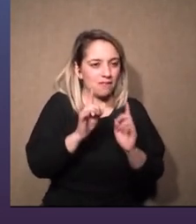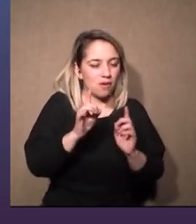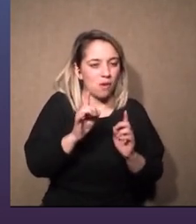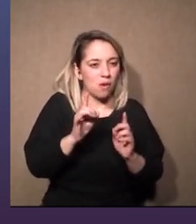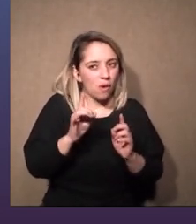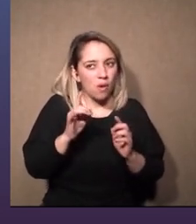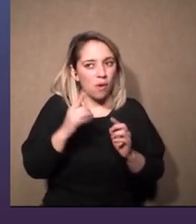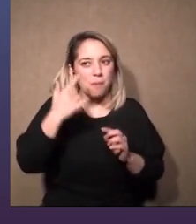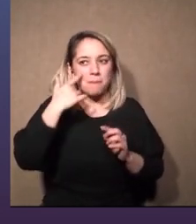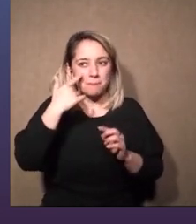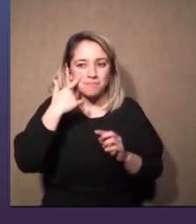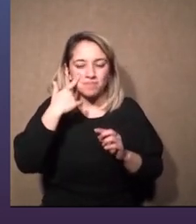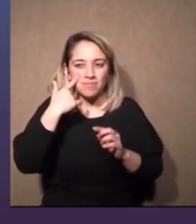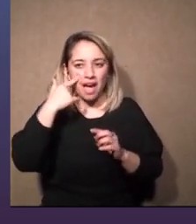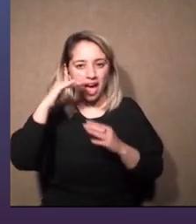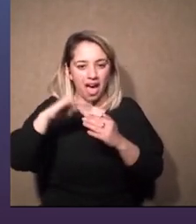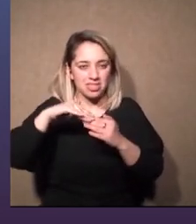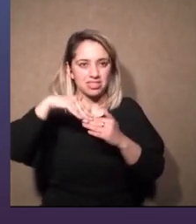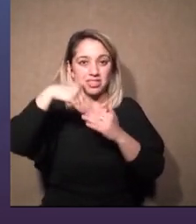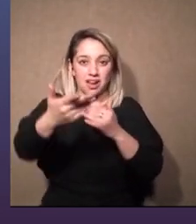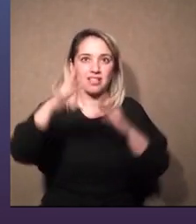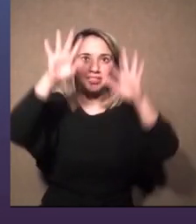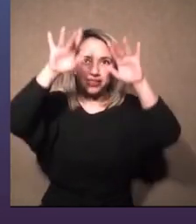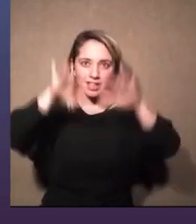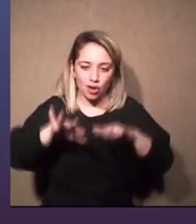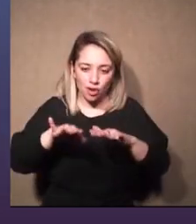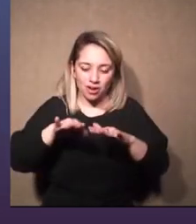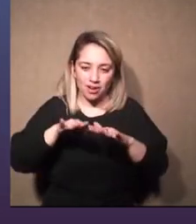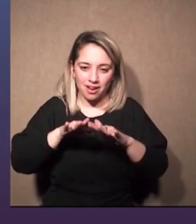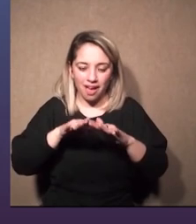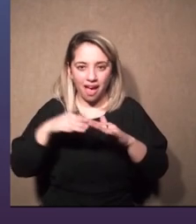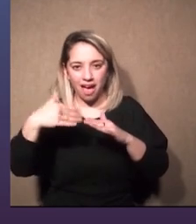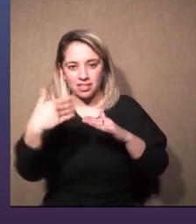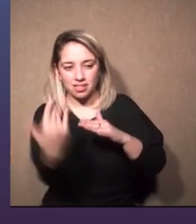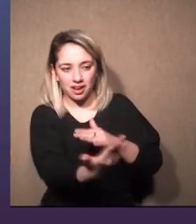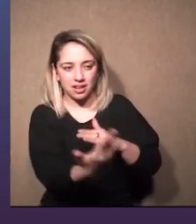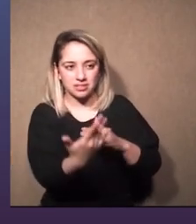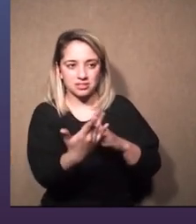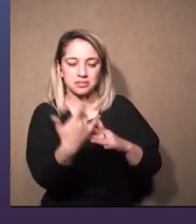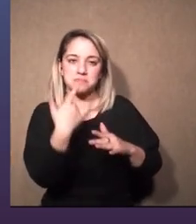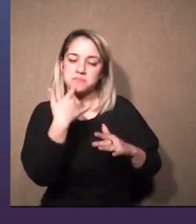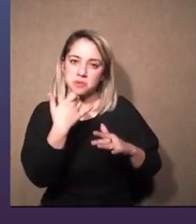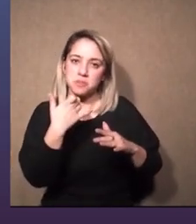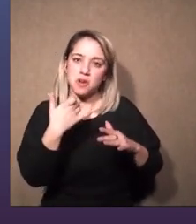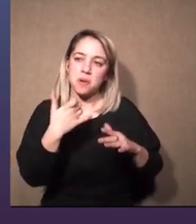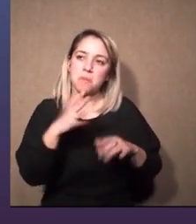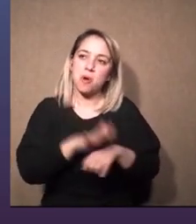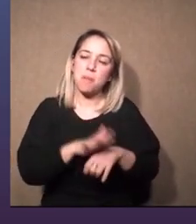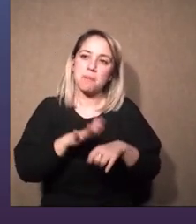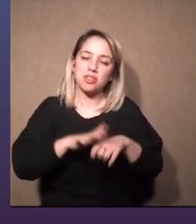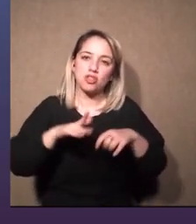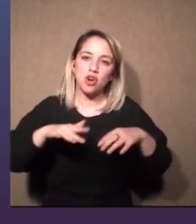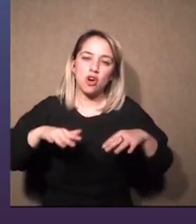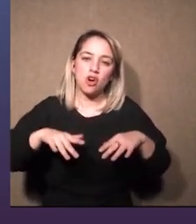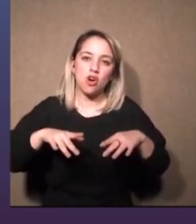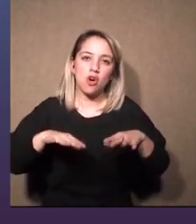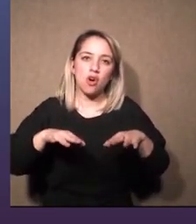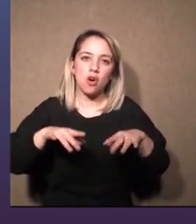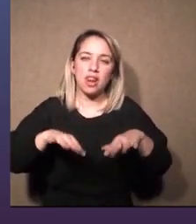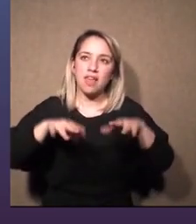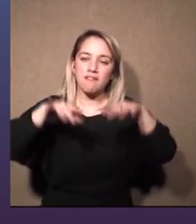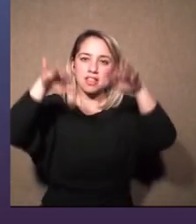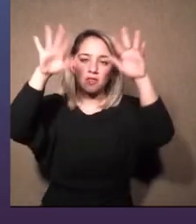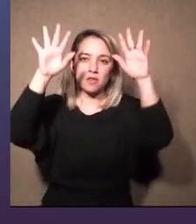telón que que cuando logramos remover eso y decimos ah ok de todo eso yo no